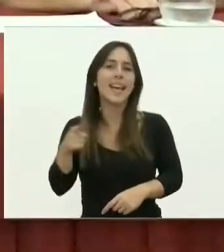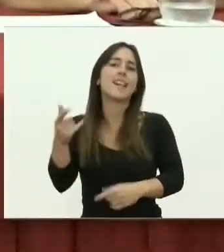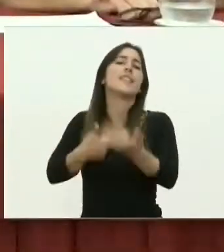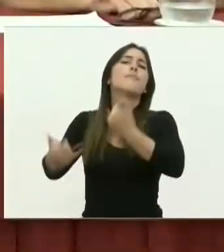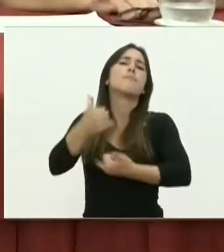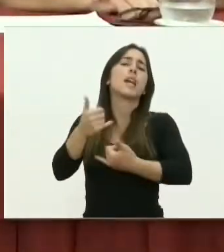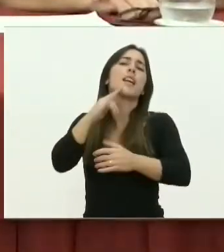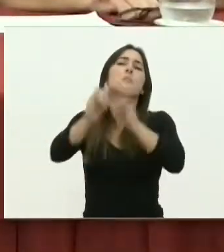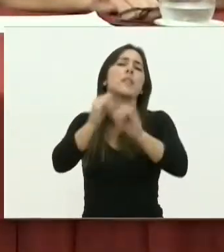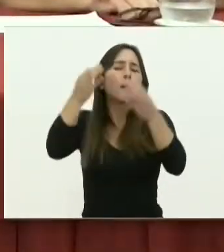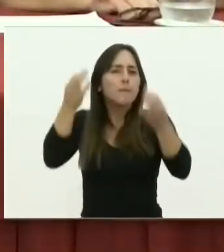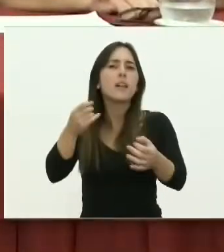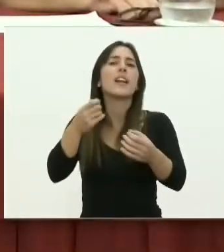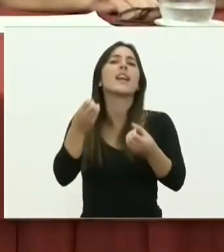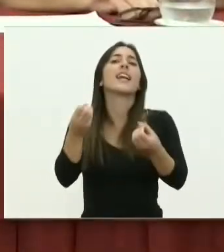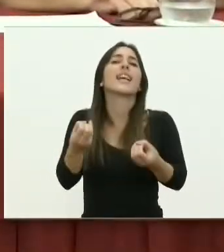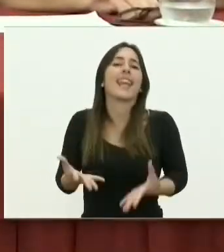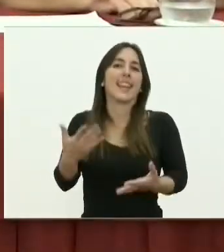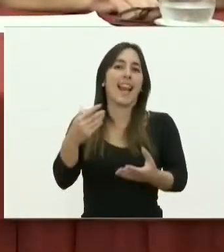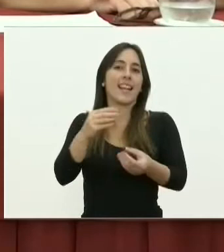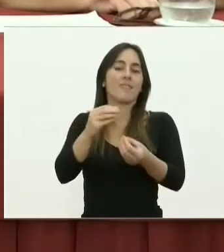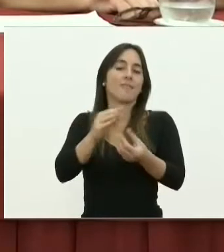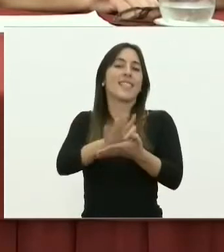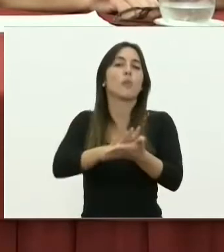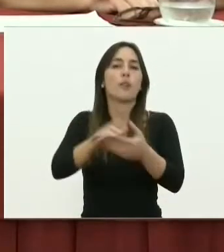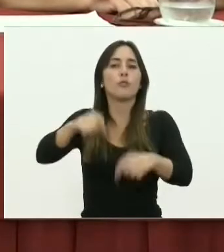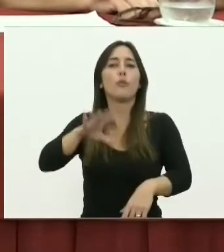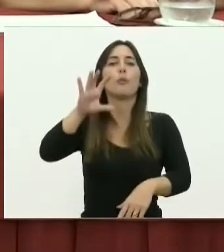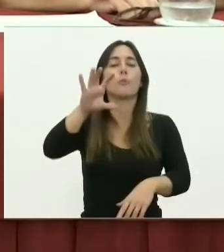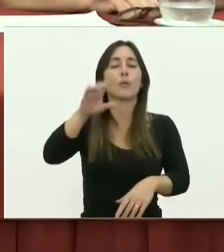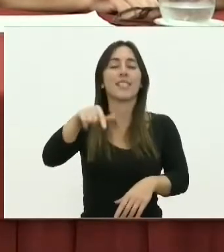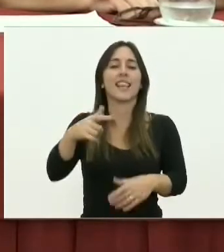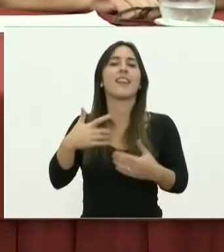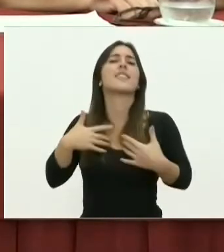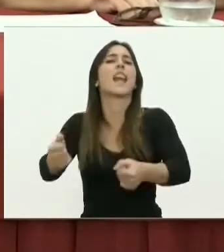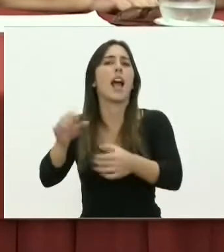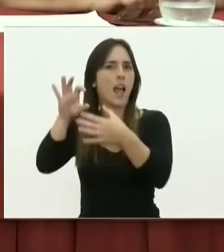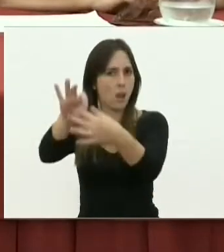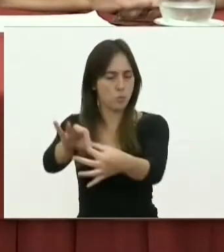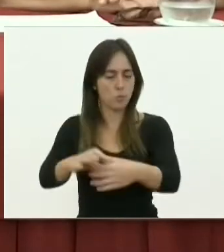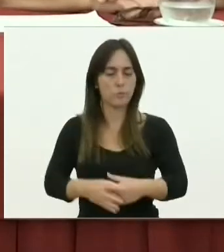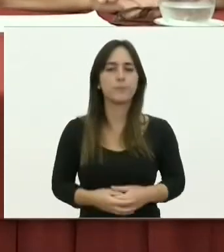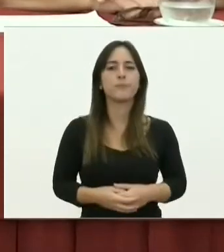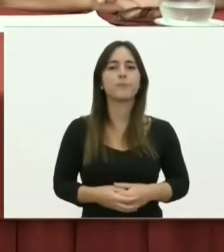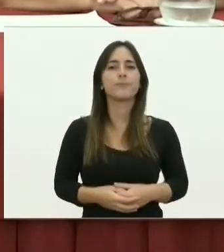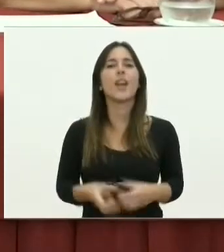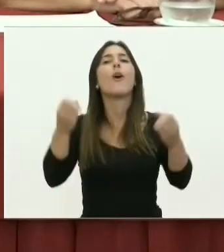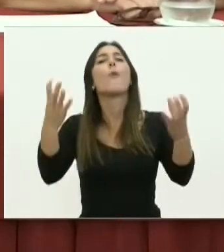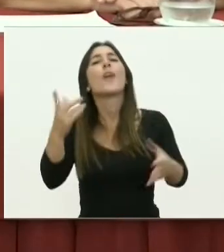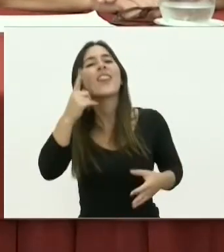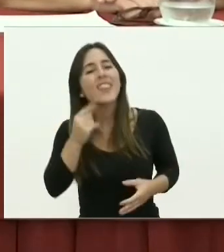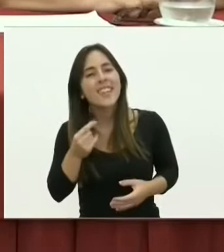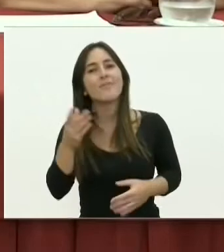detalles en cuanto a cómo ha ido evolucionando la situación de la provincia en materia sanitaria. Bueno, buenos días a todos y a todas.